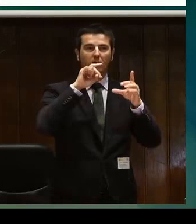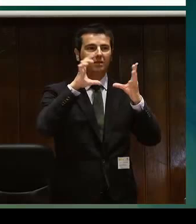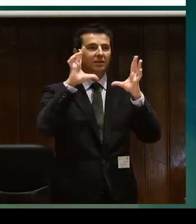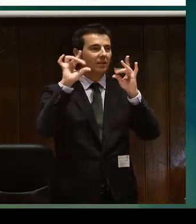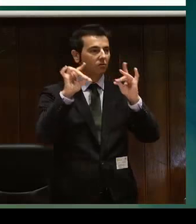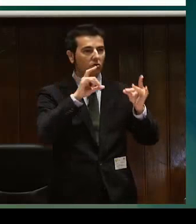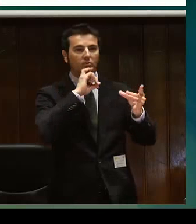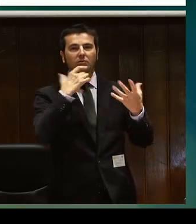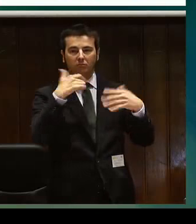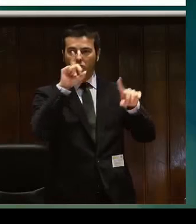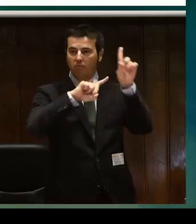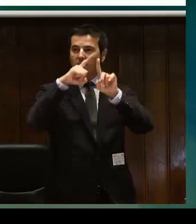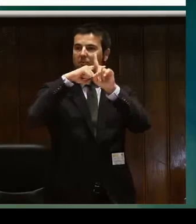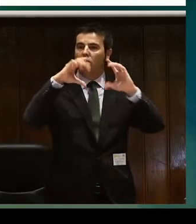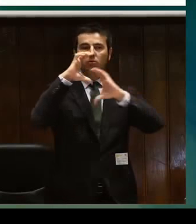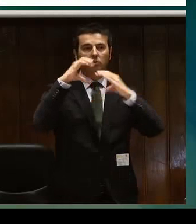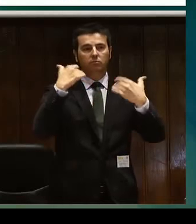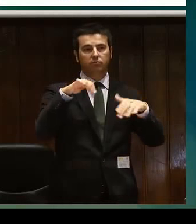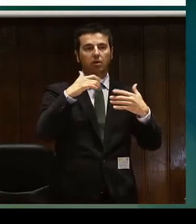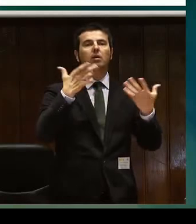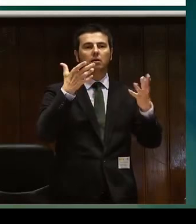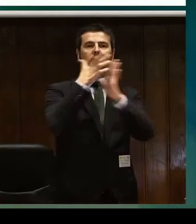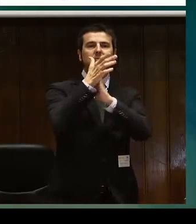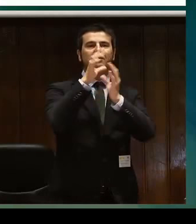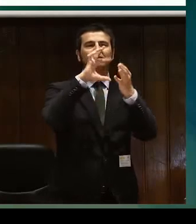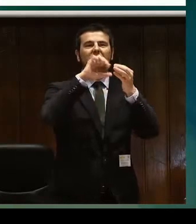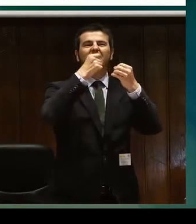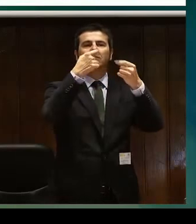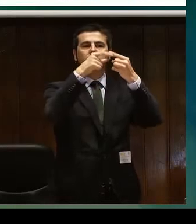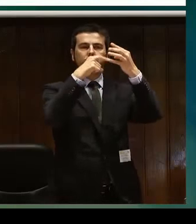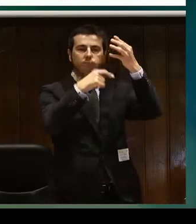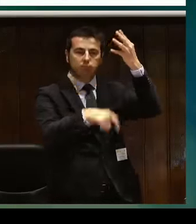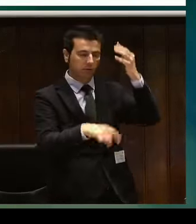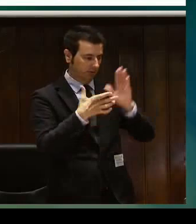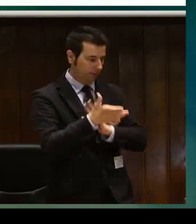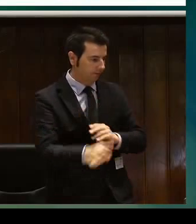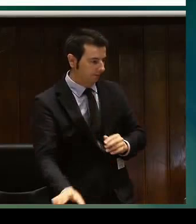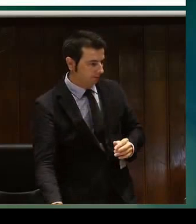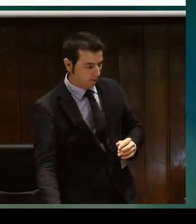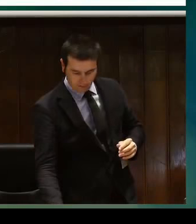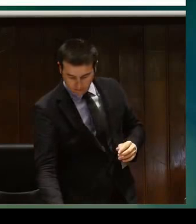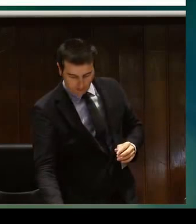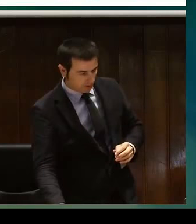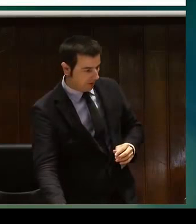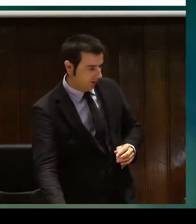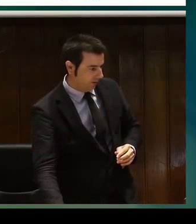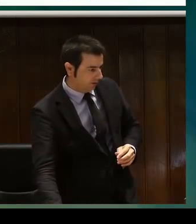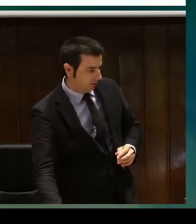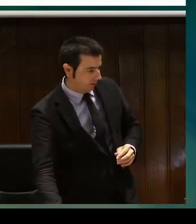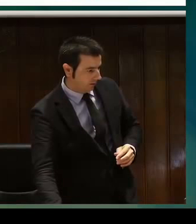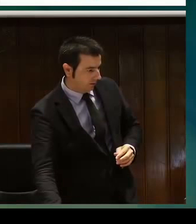Los sistemas de comunicación con las personas sordociegas se basan en el tacto y hay